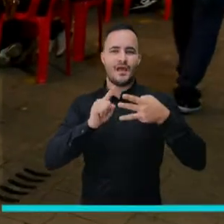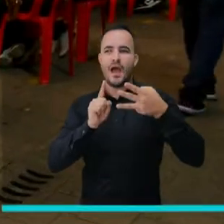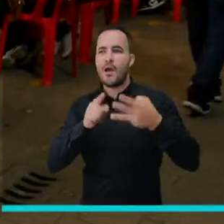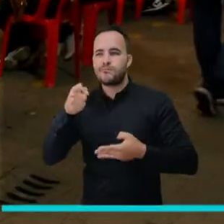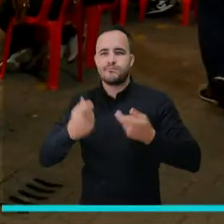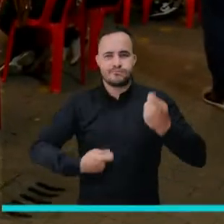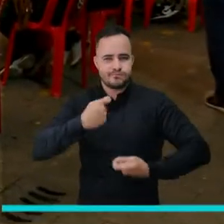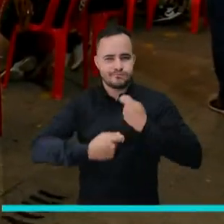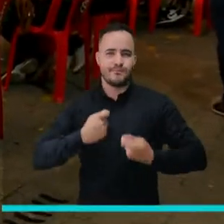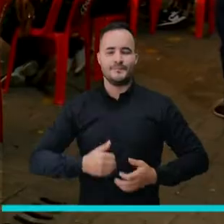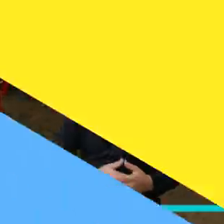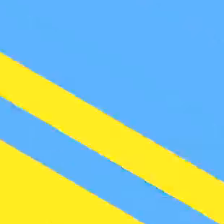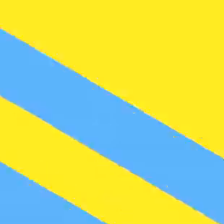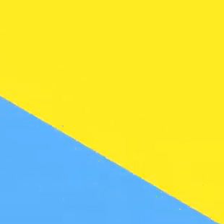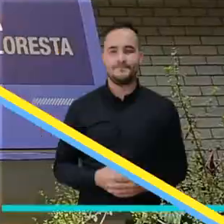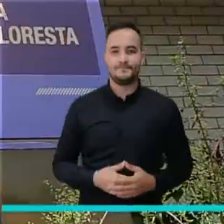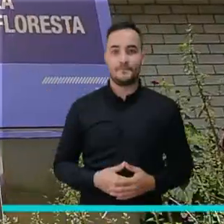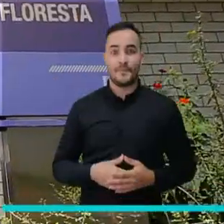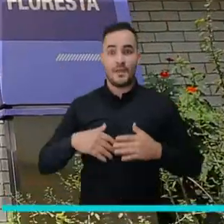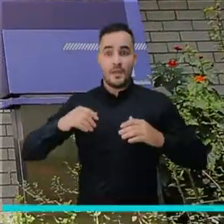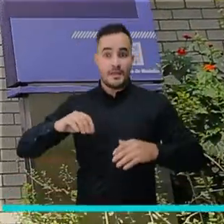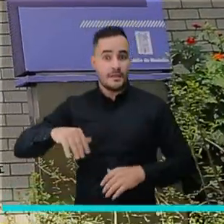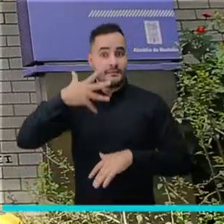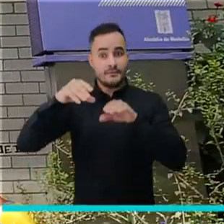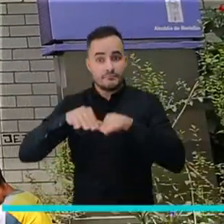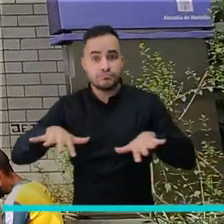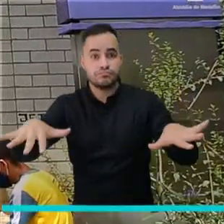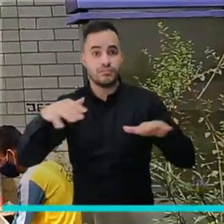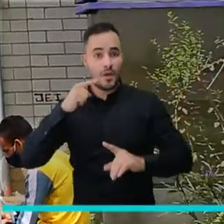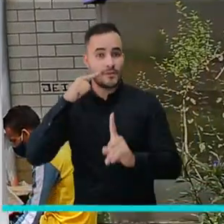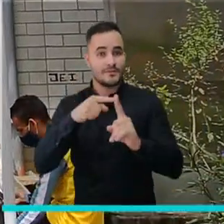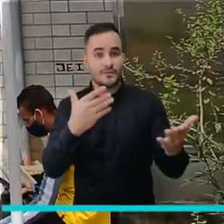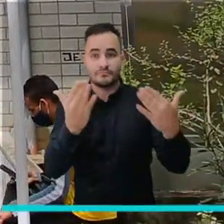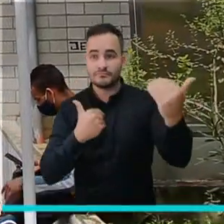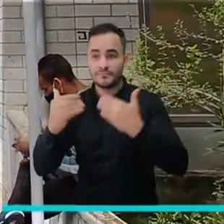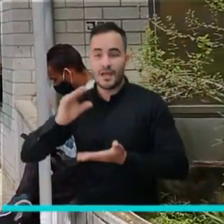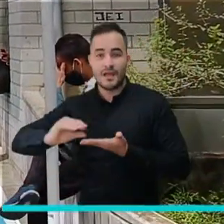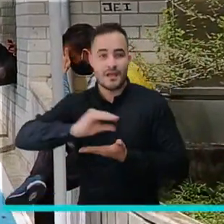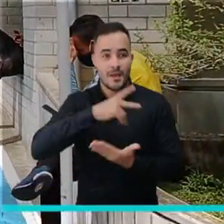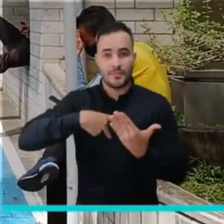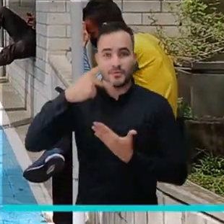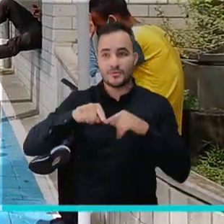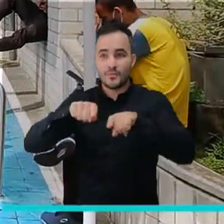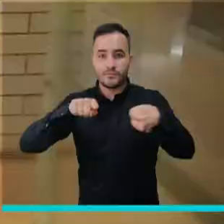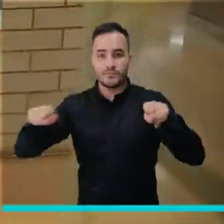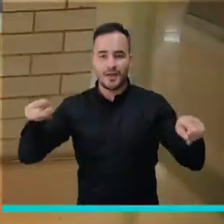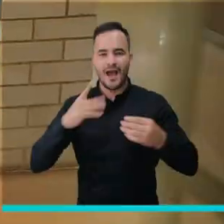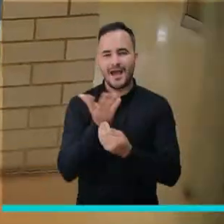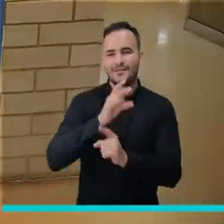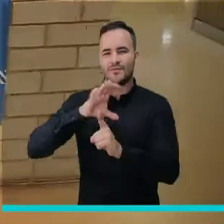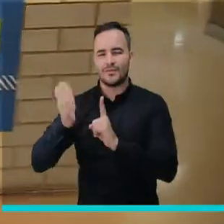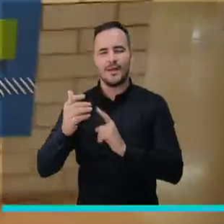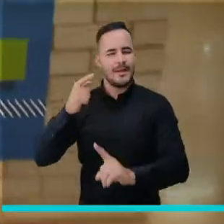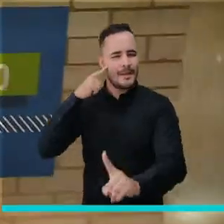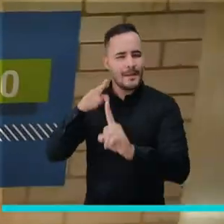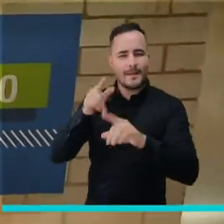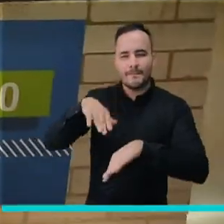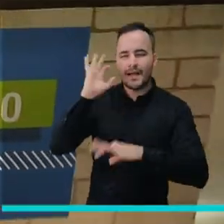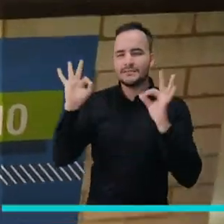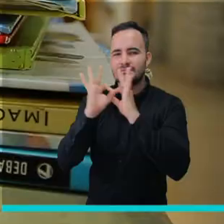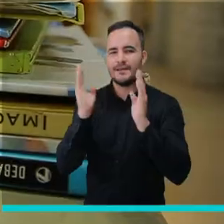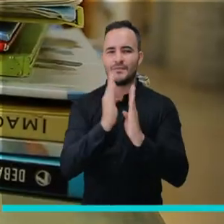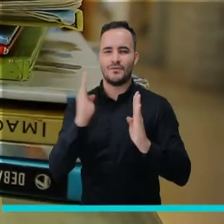bares y restaurantes. La quinta convocatoria de fomento y estímulos para el arte y la cultura está dirigida a las